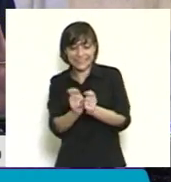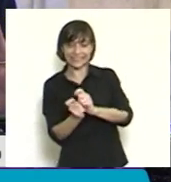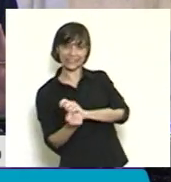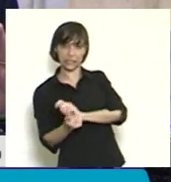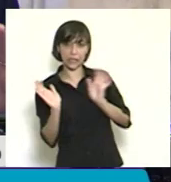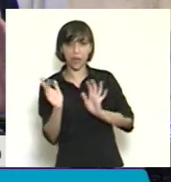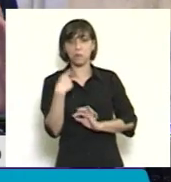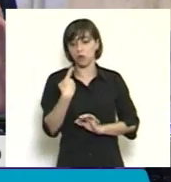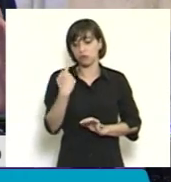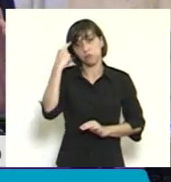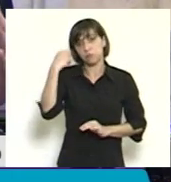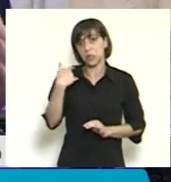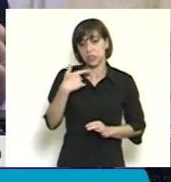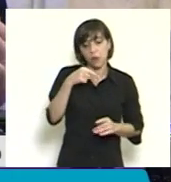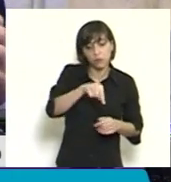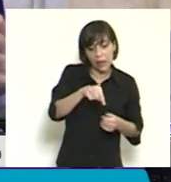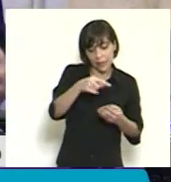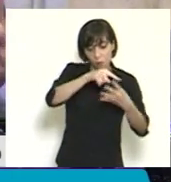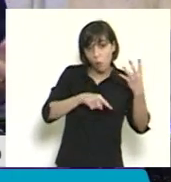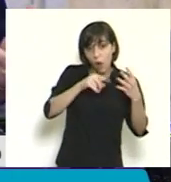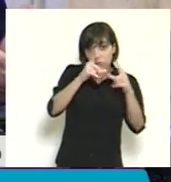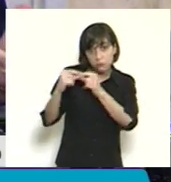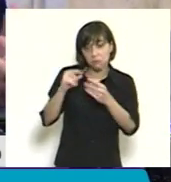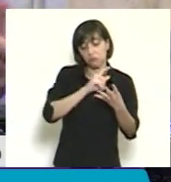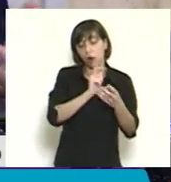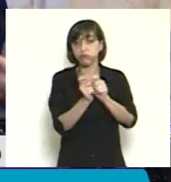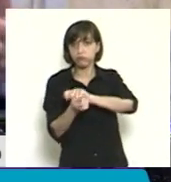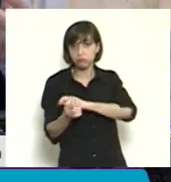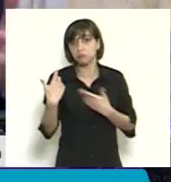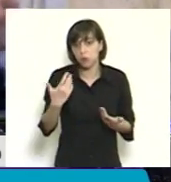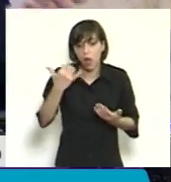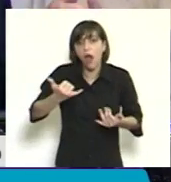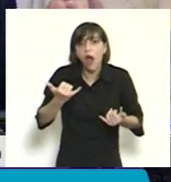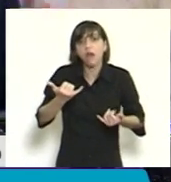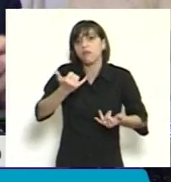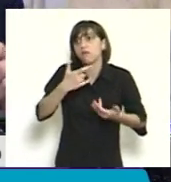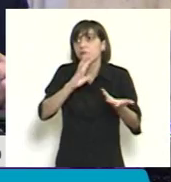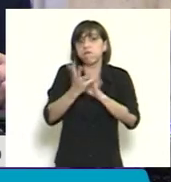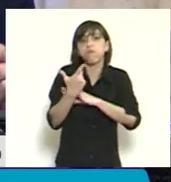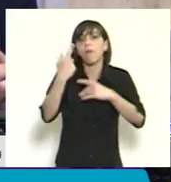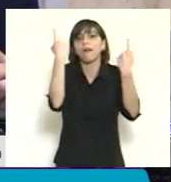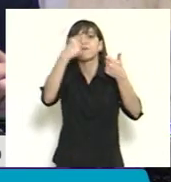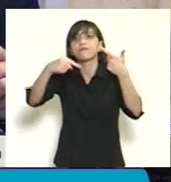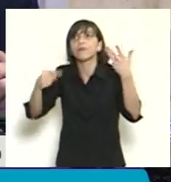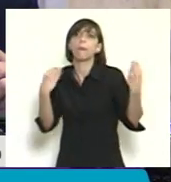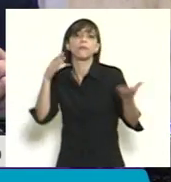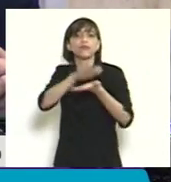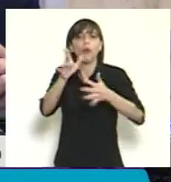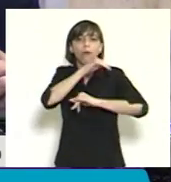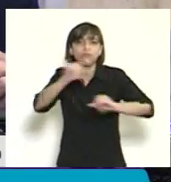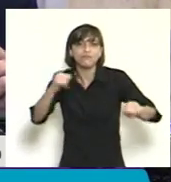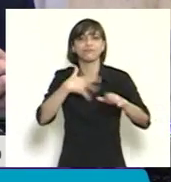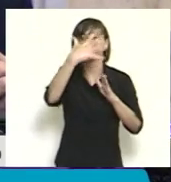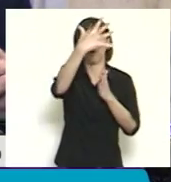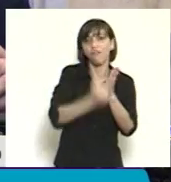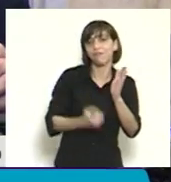el capítulo de ofertas, donde la posibilidad de generar ofertas y rebajas, que en realidad es bueno para el consumidor, me parece que se